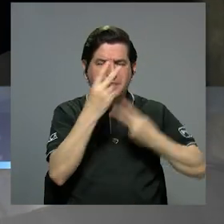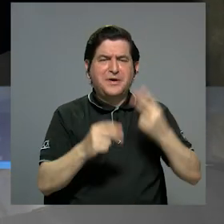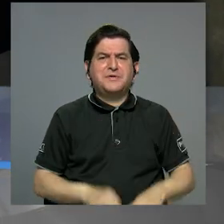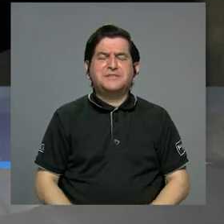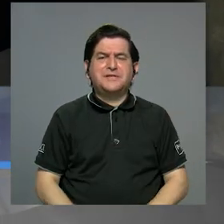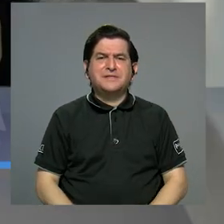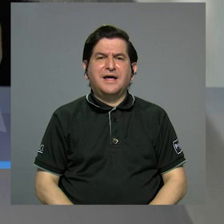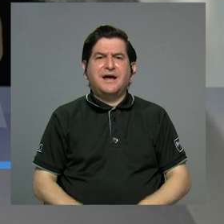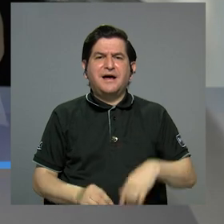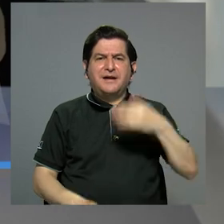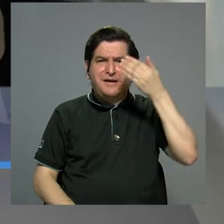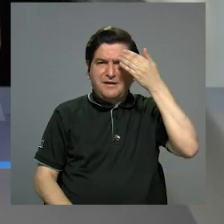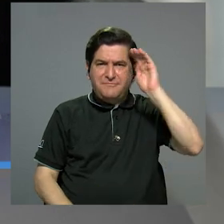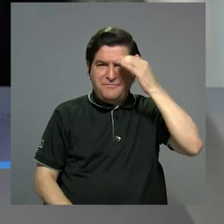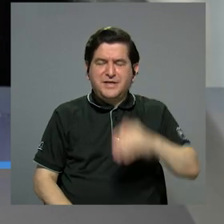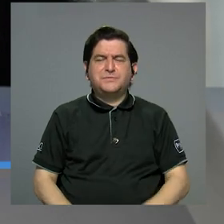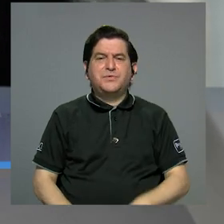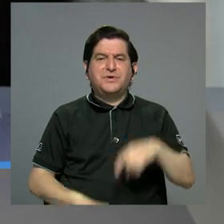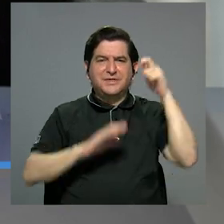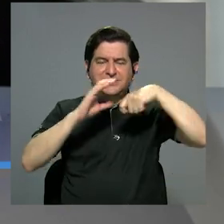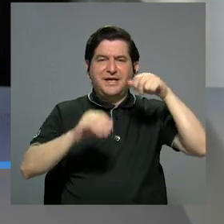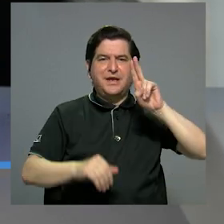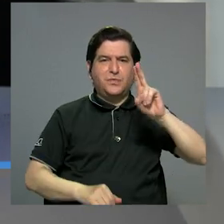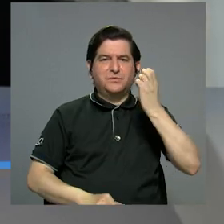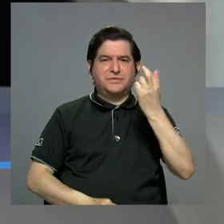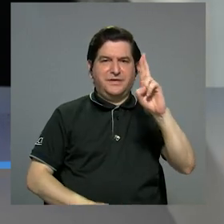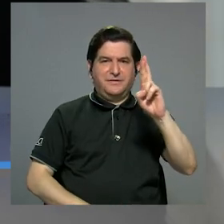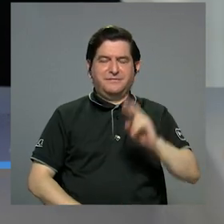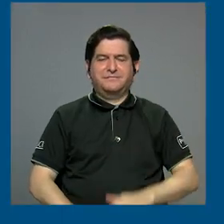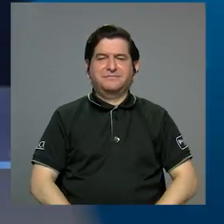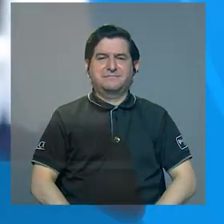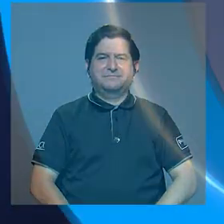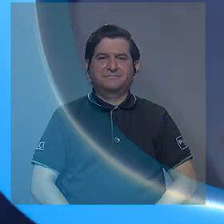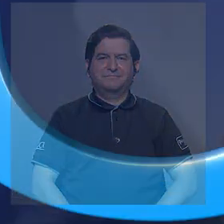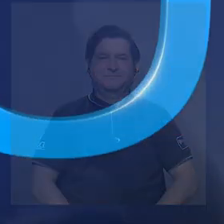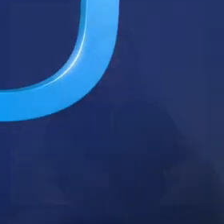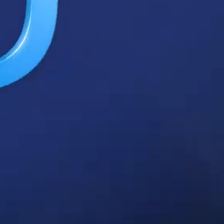programación puede visitar su perfil de Facebook Cine UCR.